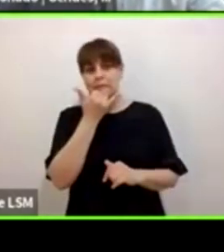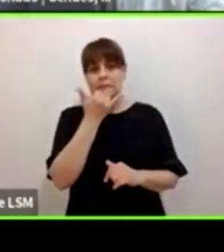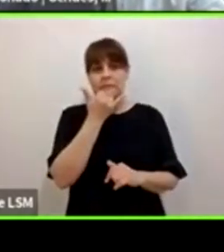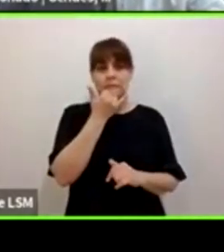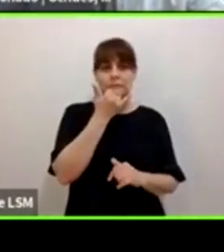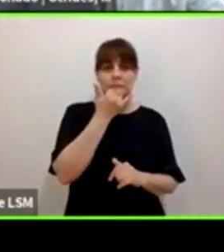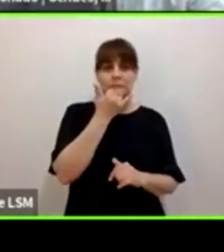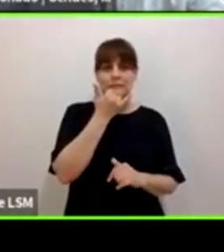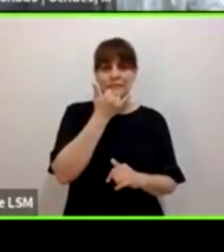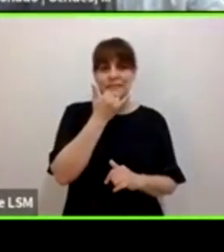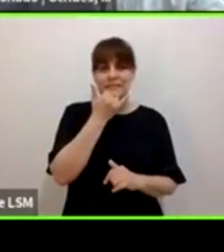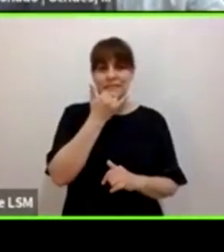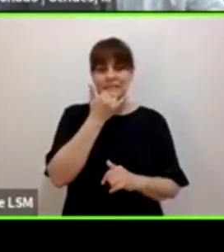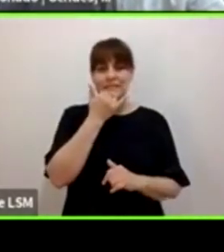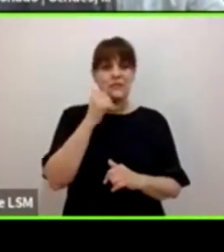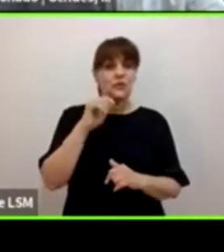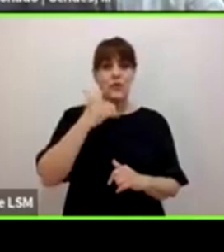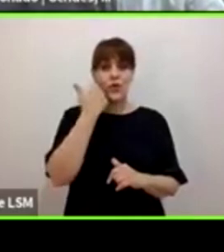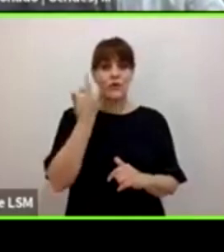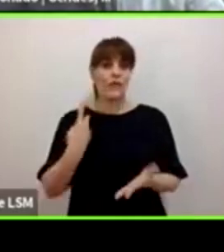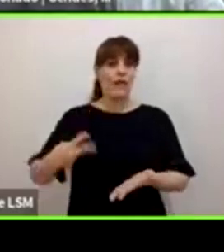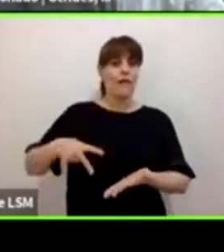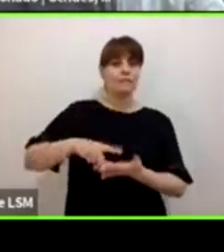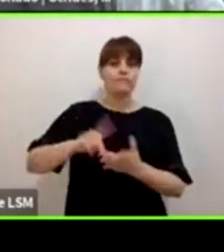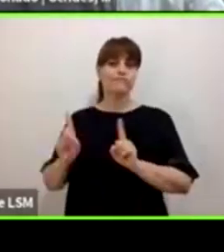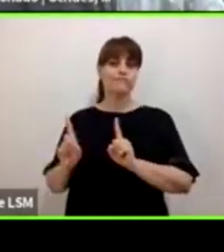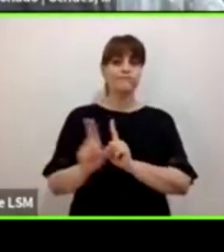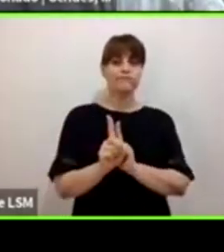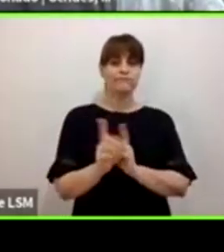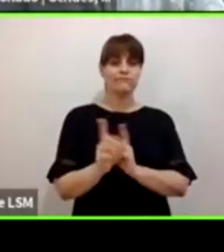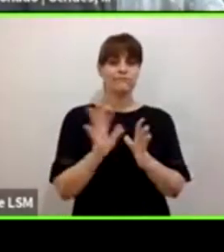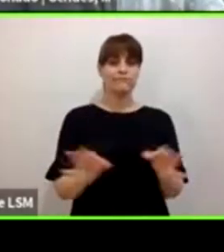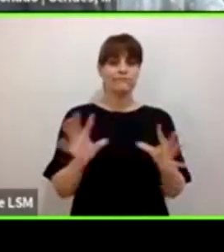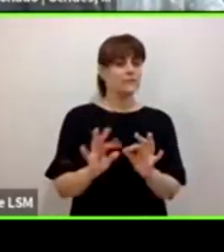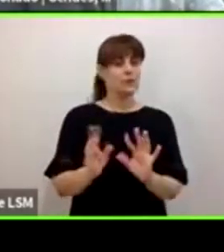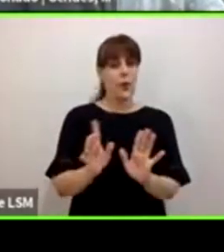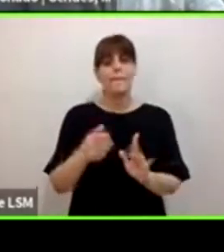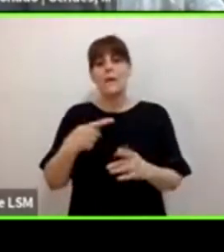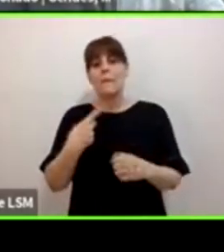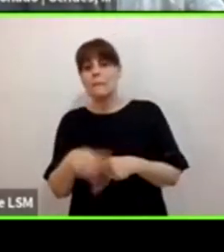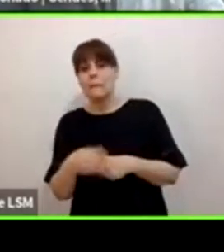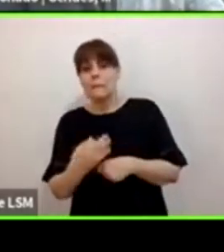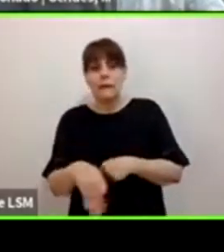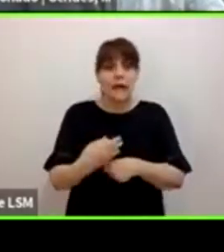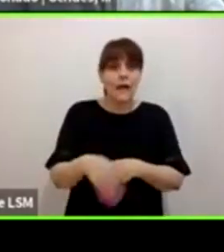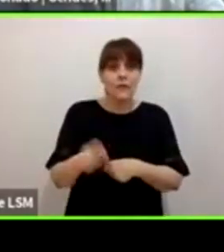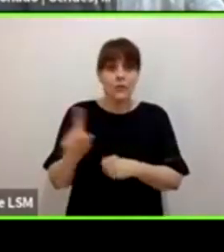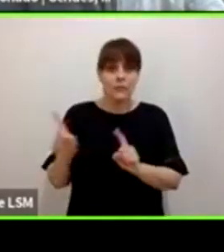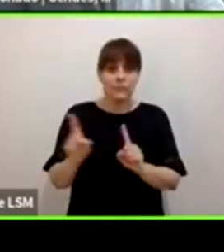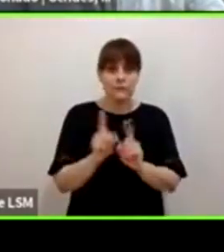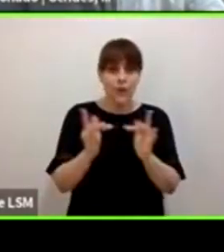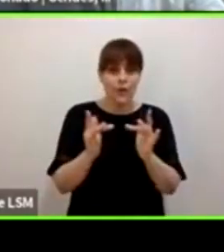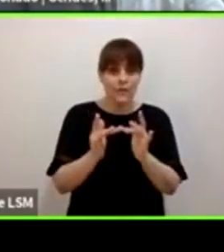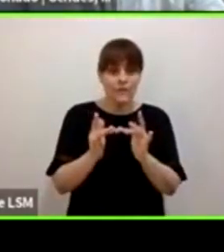quisiera haber asumido tu ponencia nada más en lo que te conectabas, discúlpame. Ya estamos sobre el tiempo también.